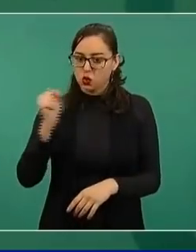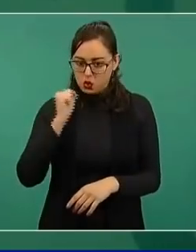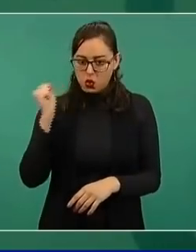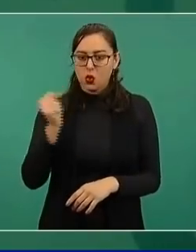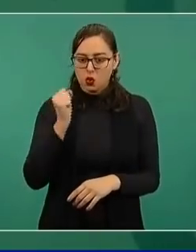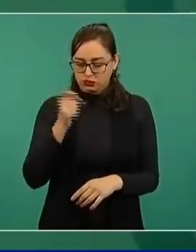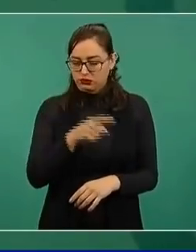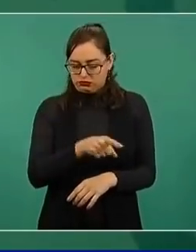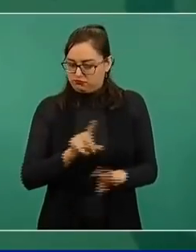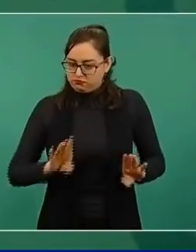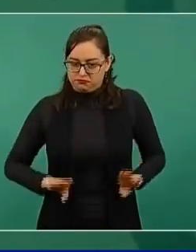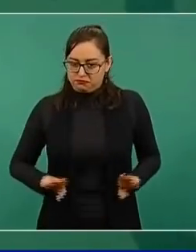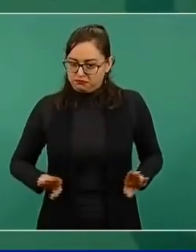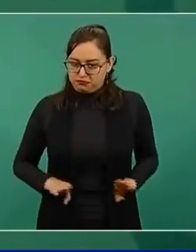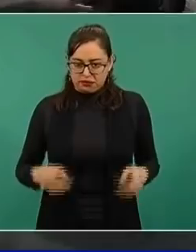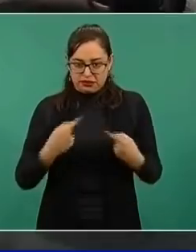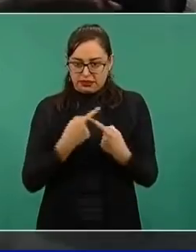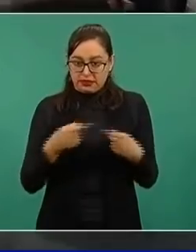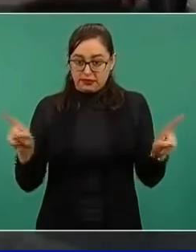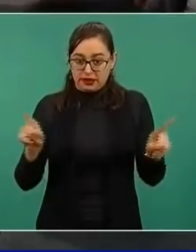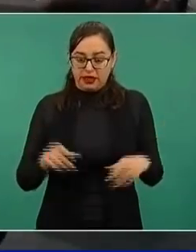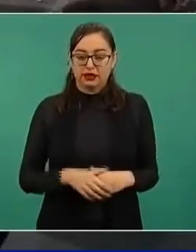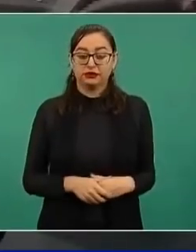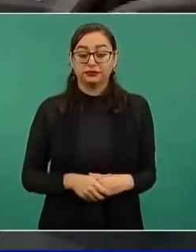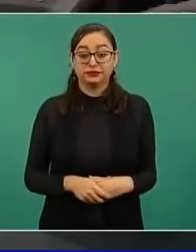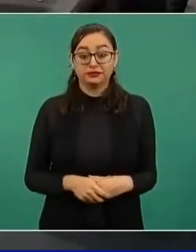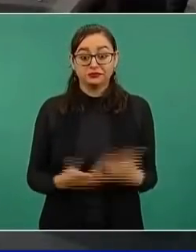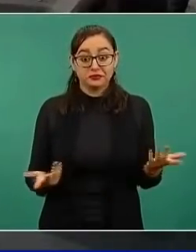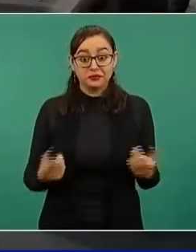Ahora hay elecciones en Chile, no,